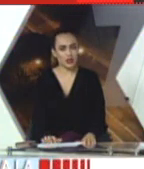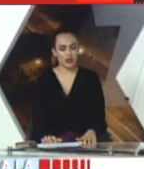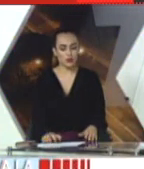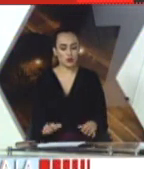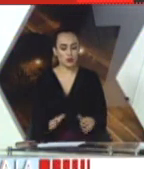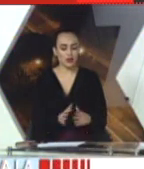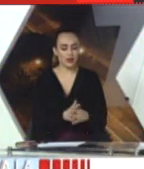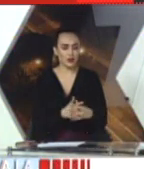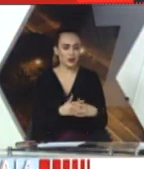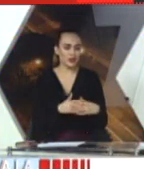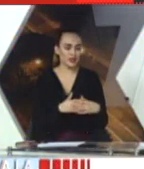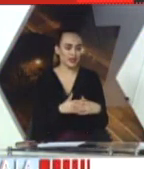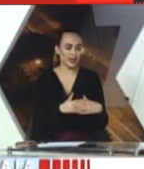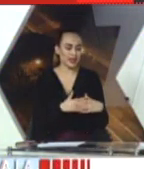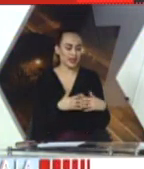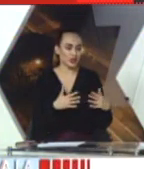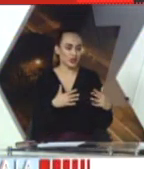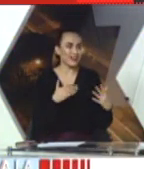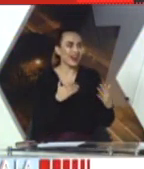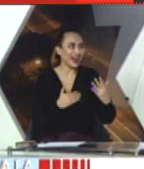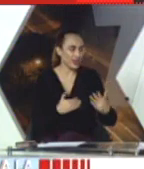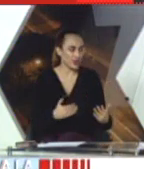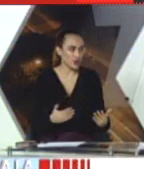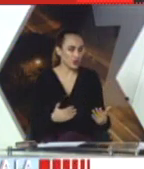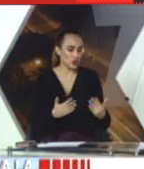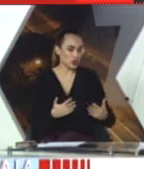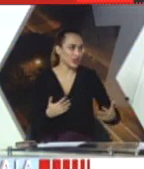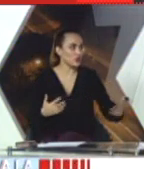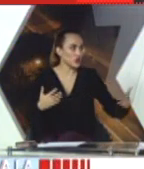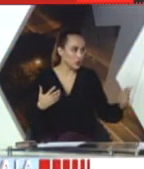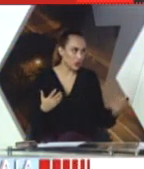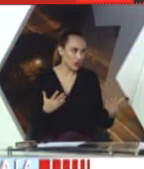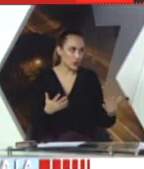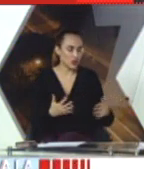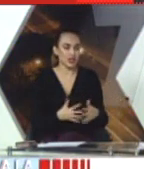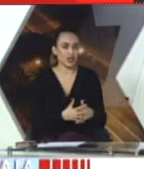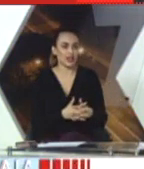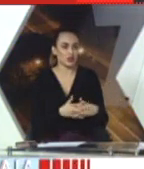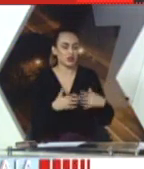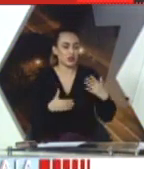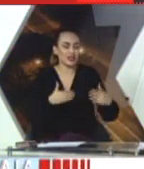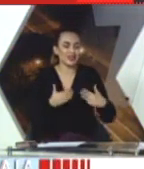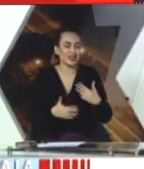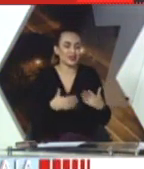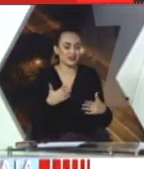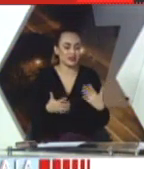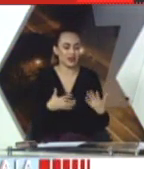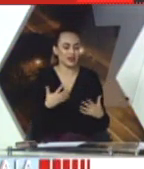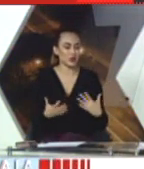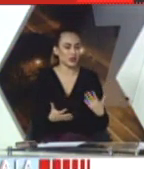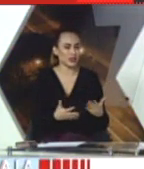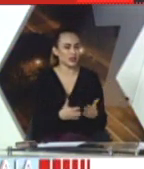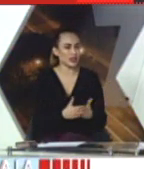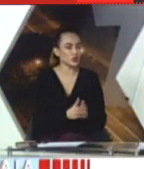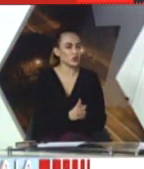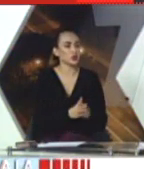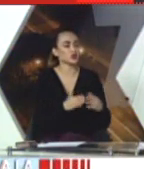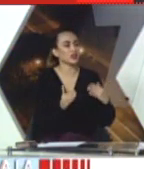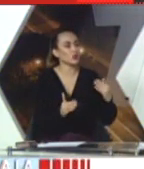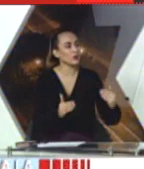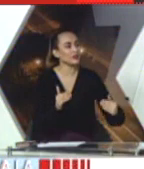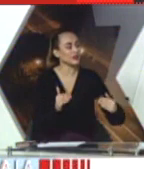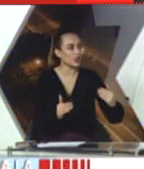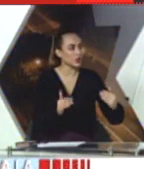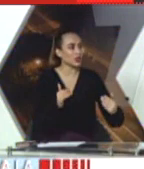no hemos superado entonces el hecho de bajar estos 200, por lo menos casos, sino que se han ido registrando,